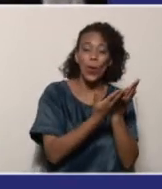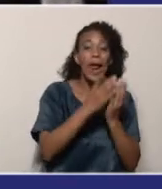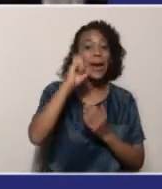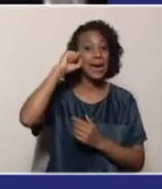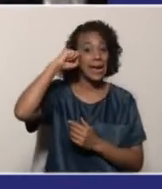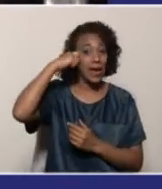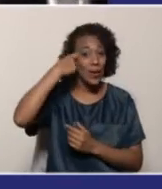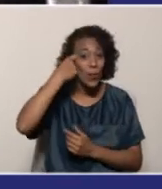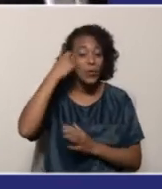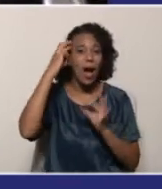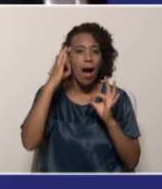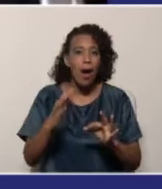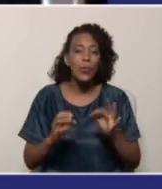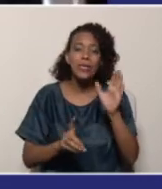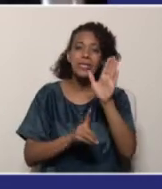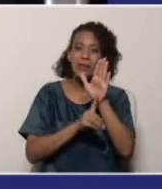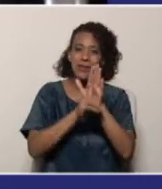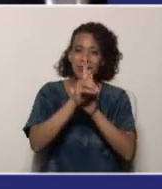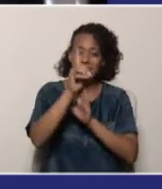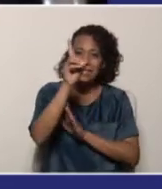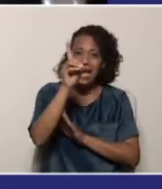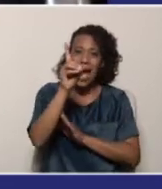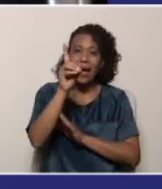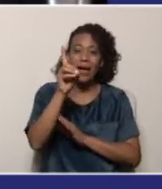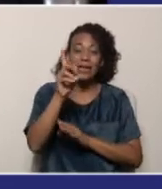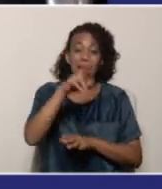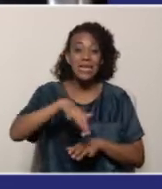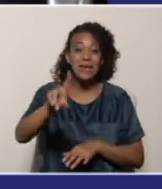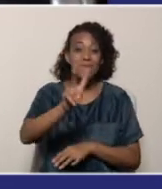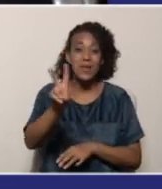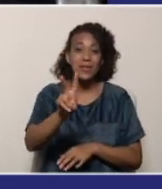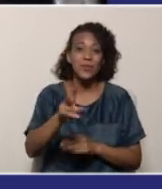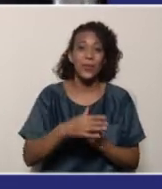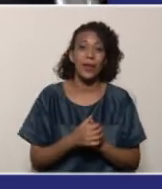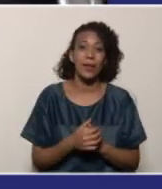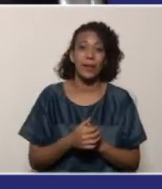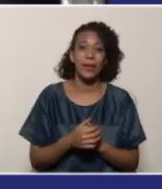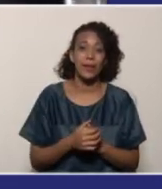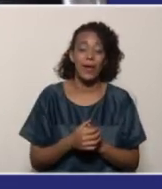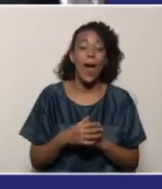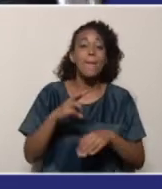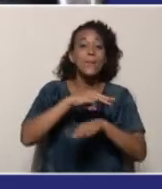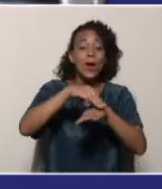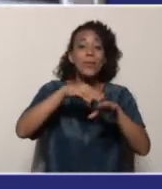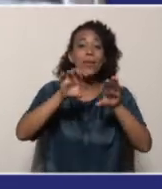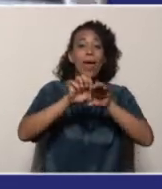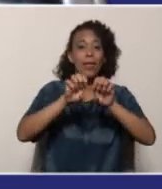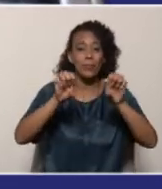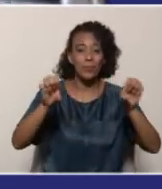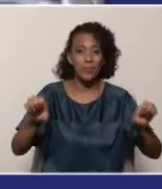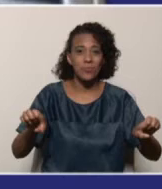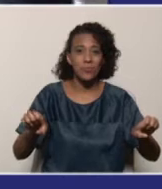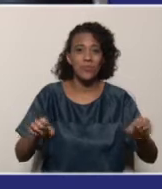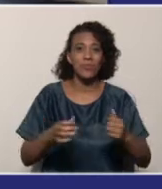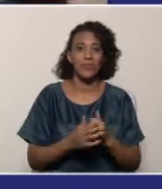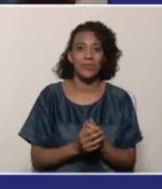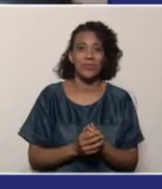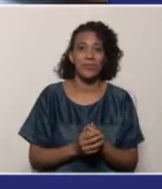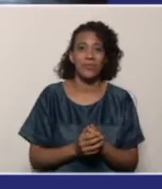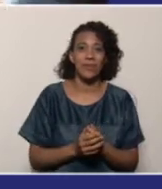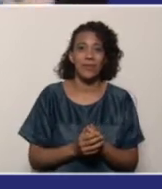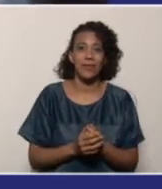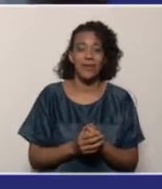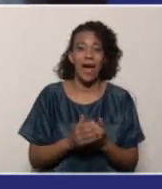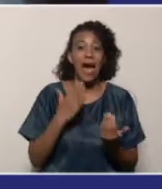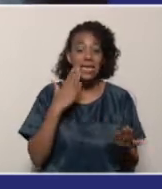recordando que es un programa desarrollado en la República Bolivariana de Venezuela por el Ministerio del Poder Popular para la Educación,